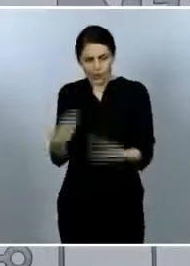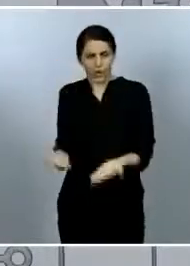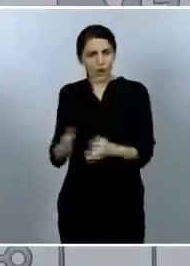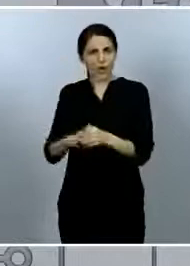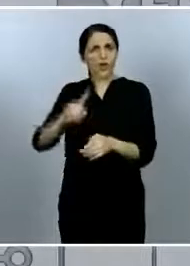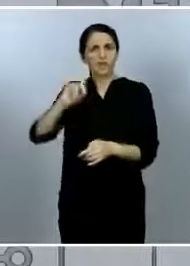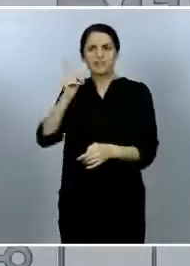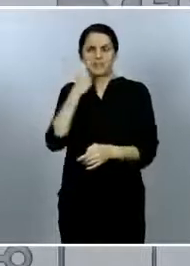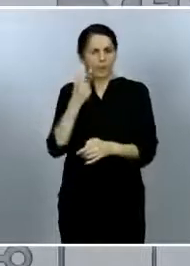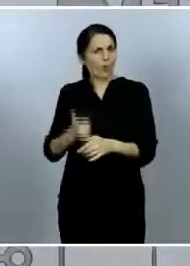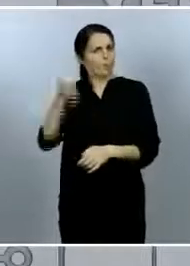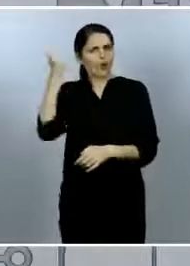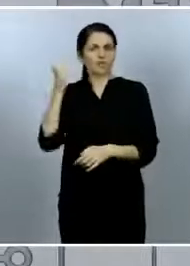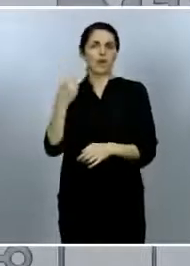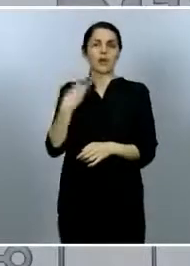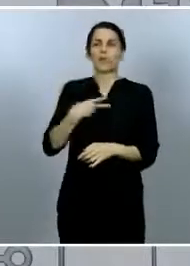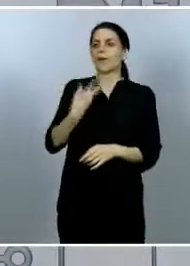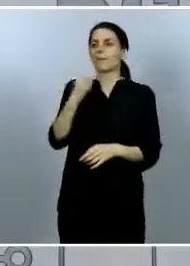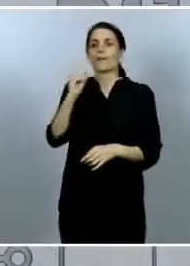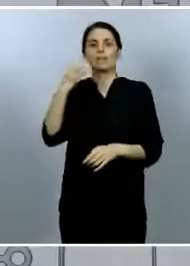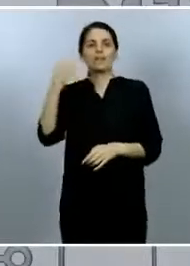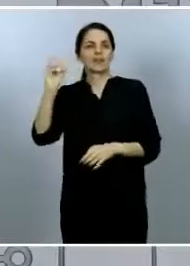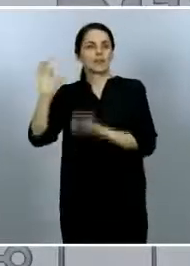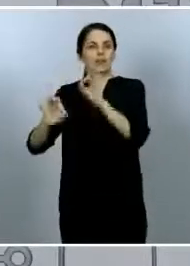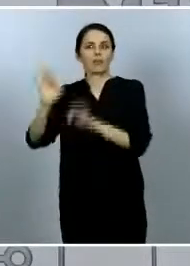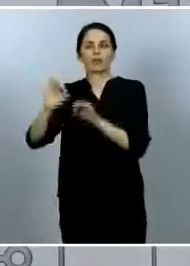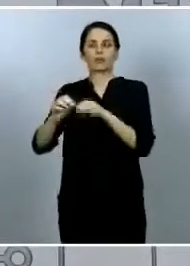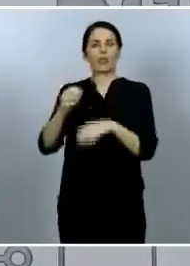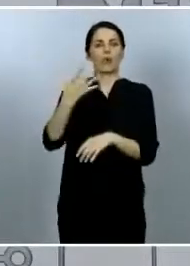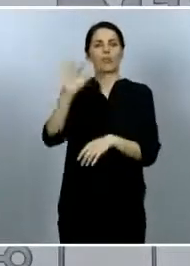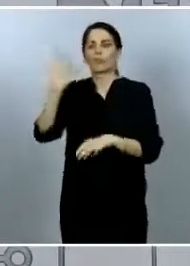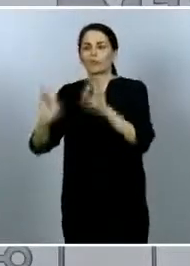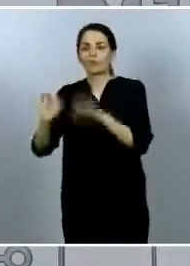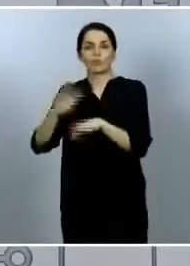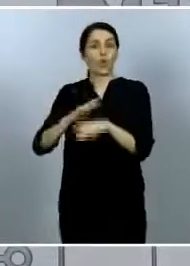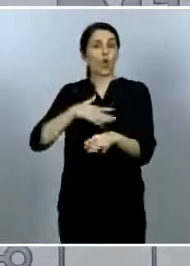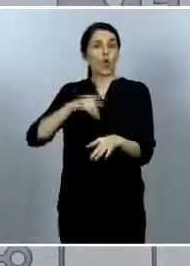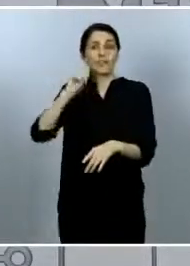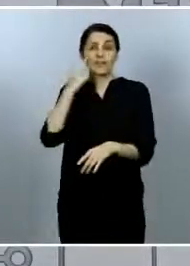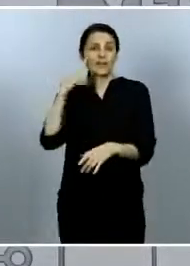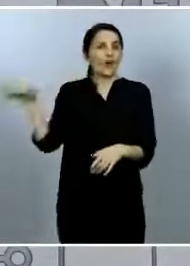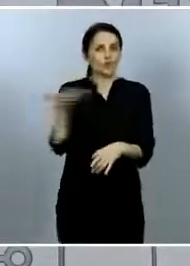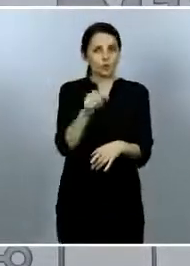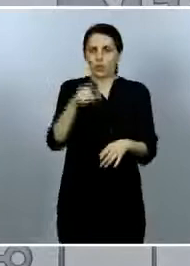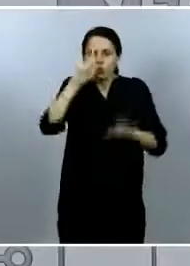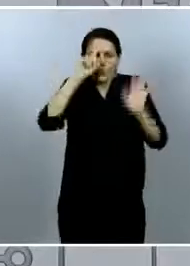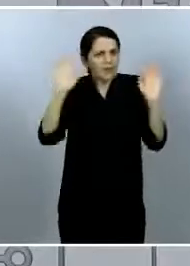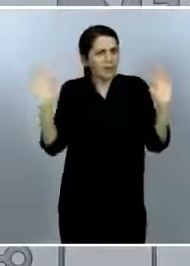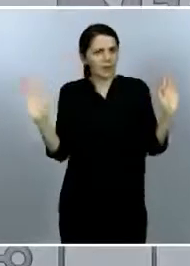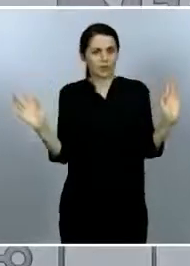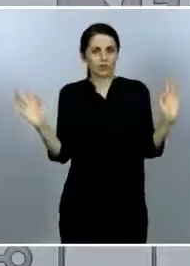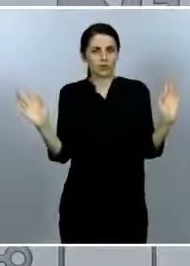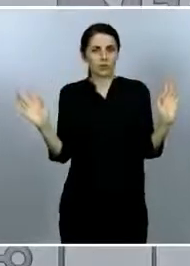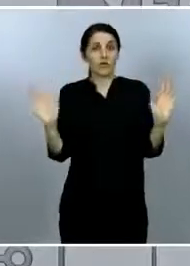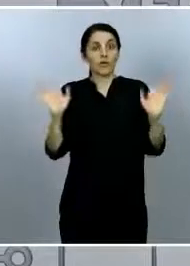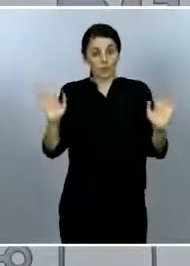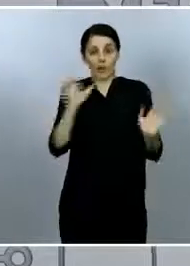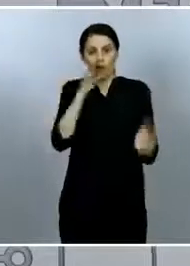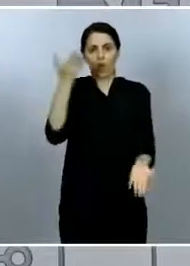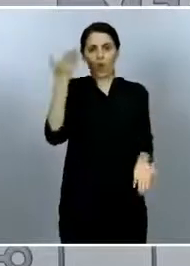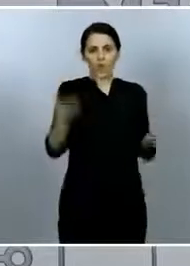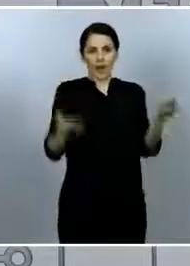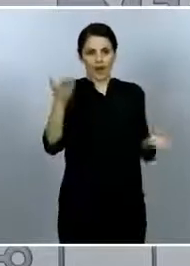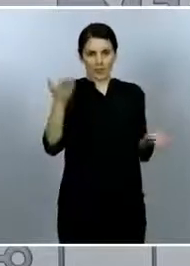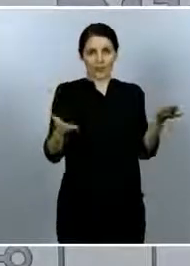si el 20 el 30 o el 40 o el 50 o todos no lo sabemos lo que sí que sabemos es que ahora detectamos más porque ahora nuestra